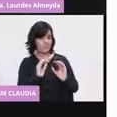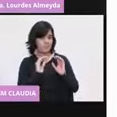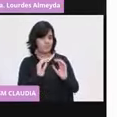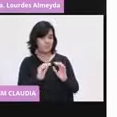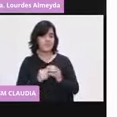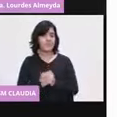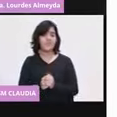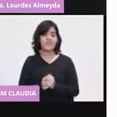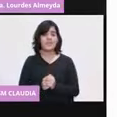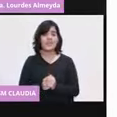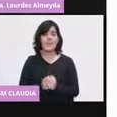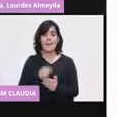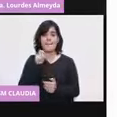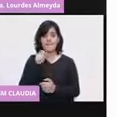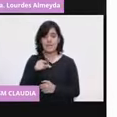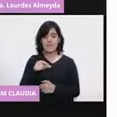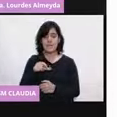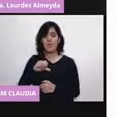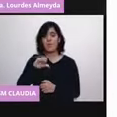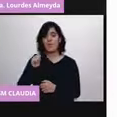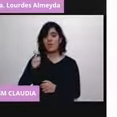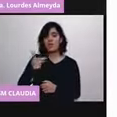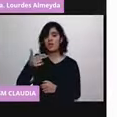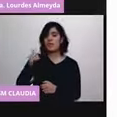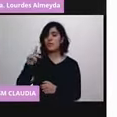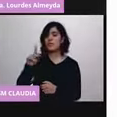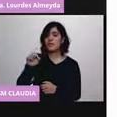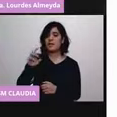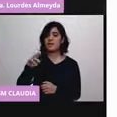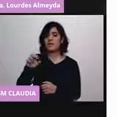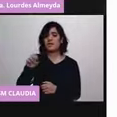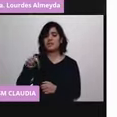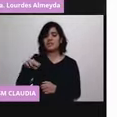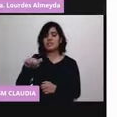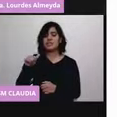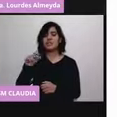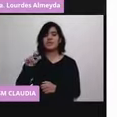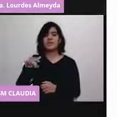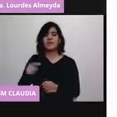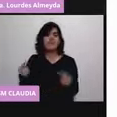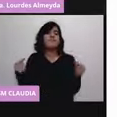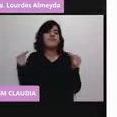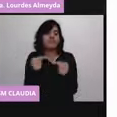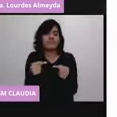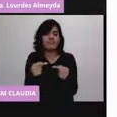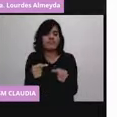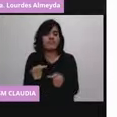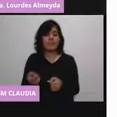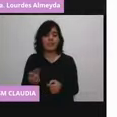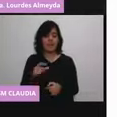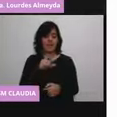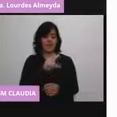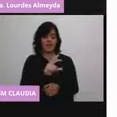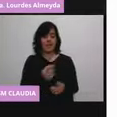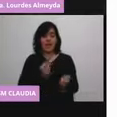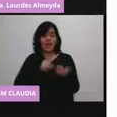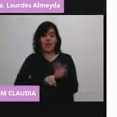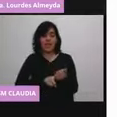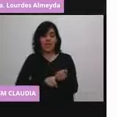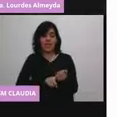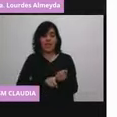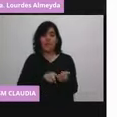la hipersensibilidad, los componentes de la vacuna. Los componentes de la vacuna Sputnik